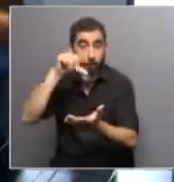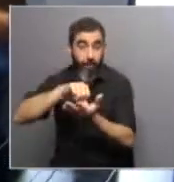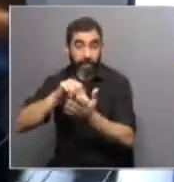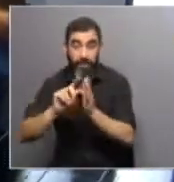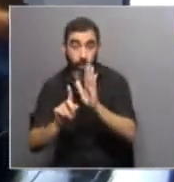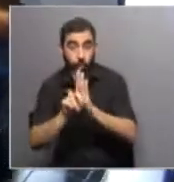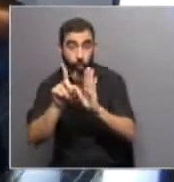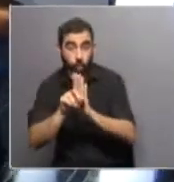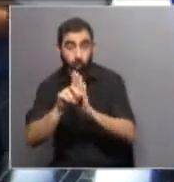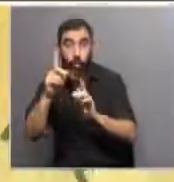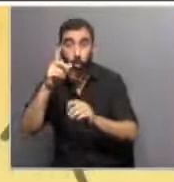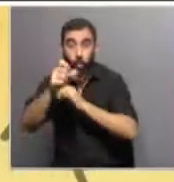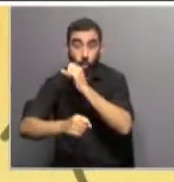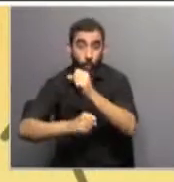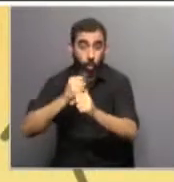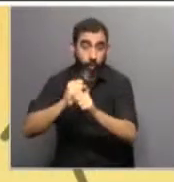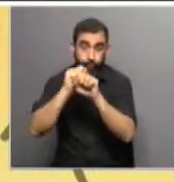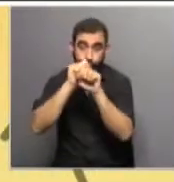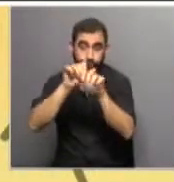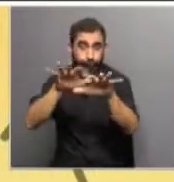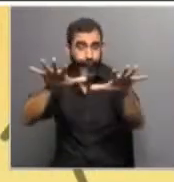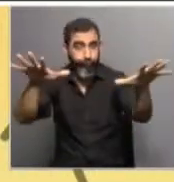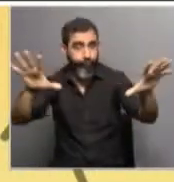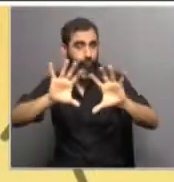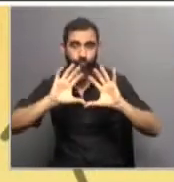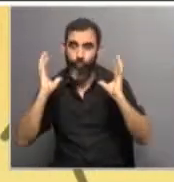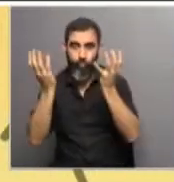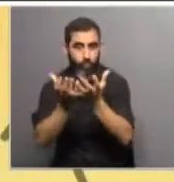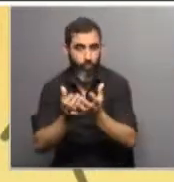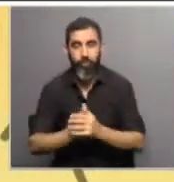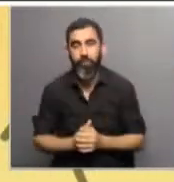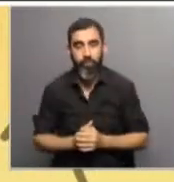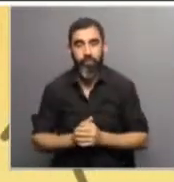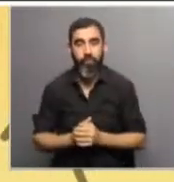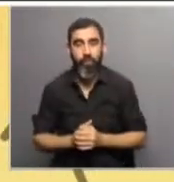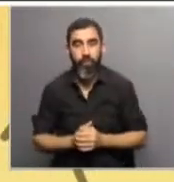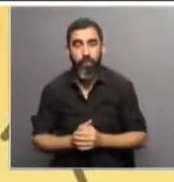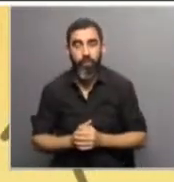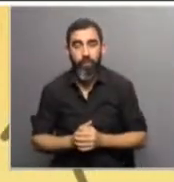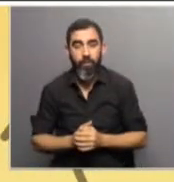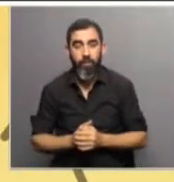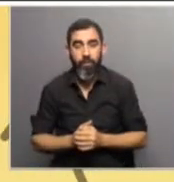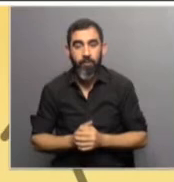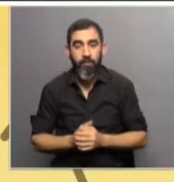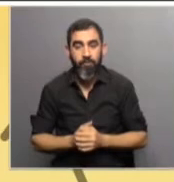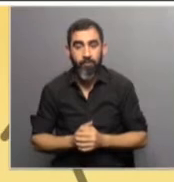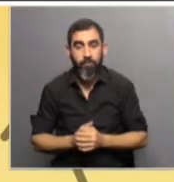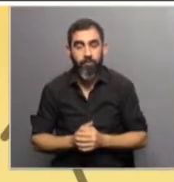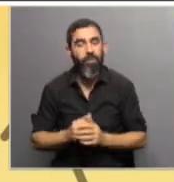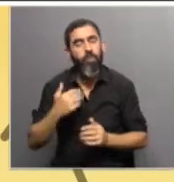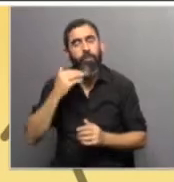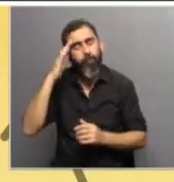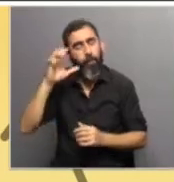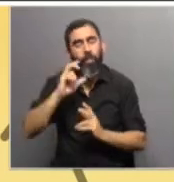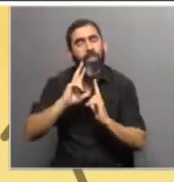el norte, al año está todo revuelto en la atmósfera, digamos. Se dispersó en toda la atmósfera. No recuerdo si mencionaste